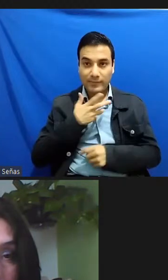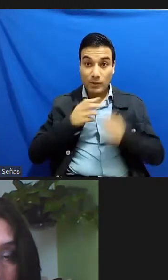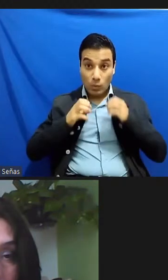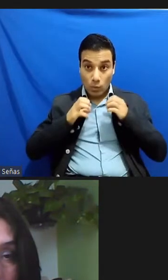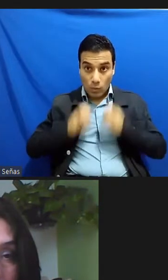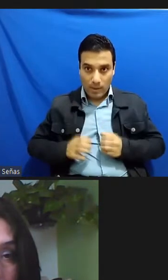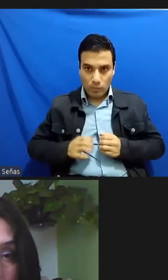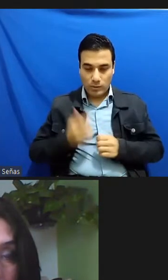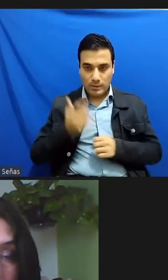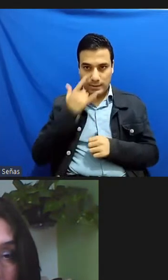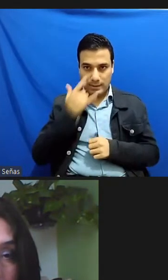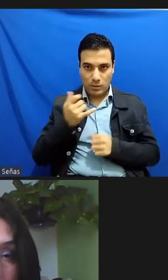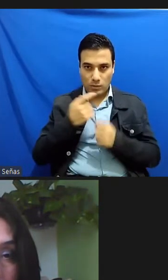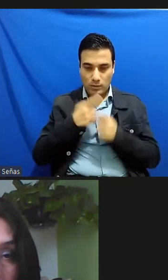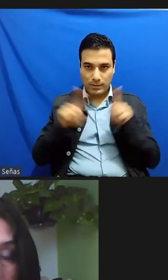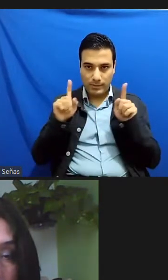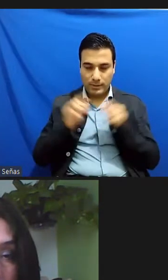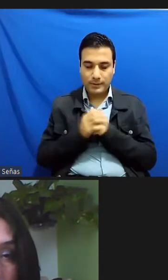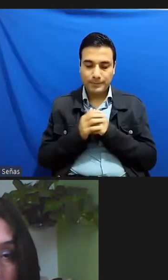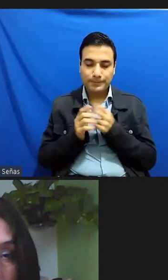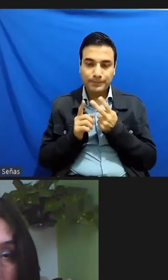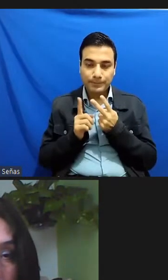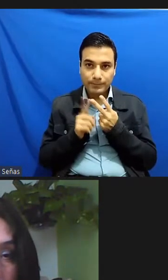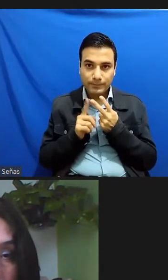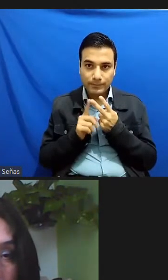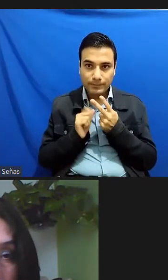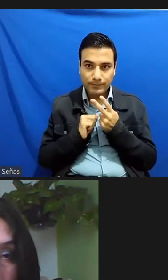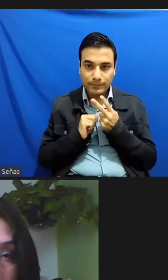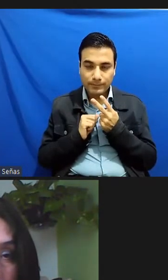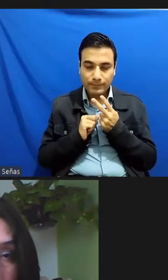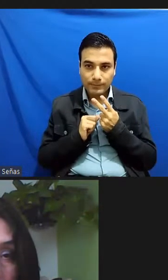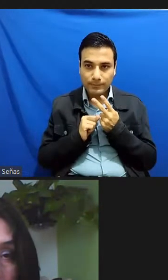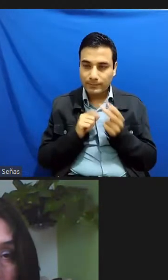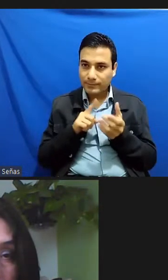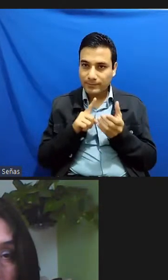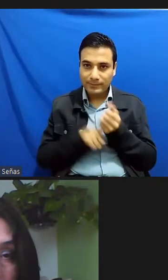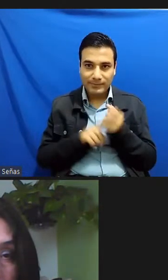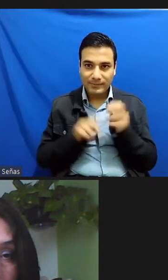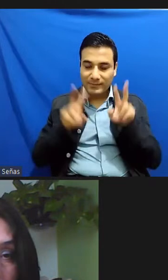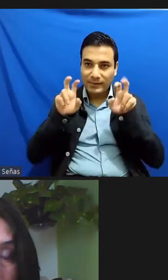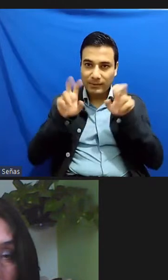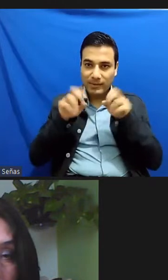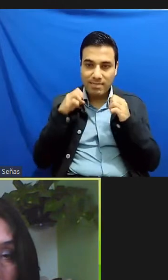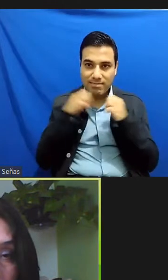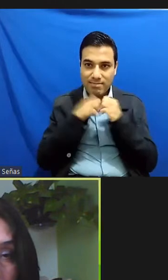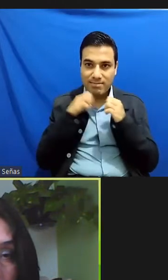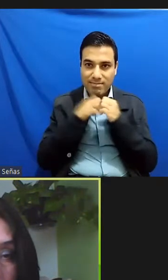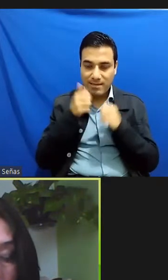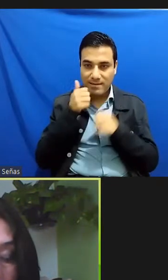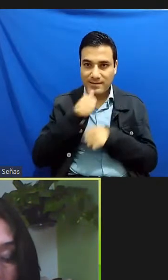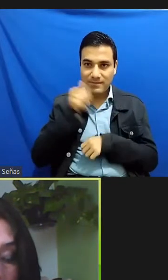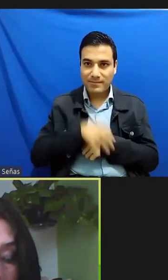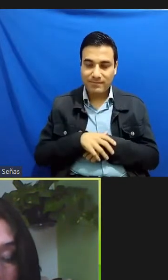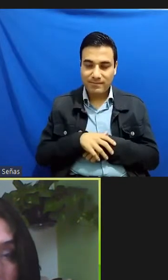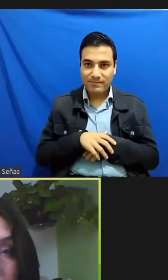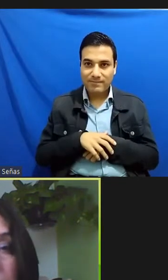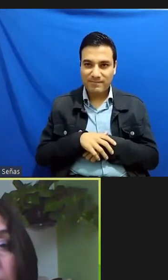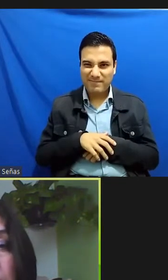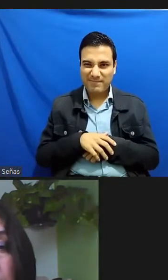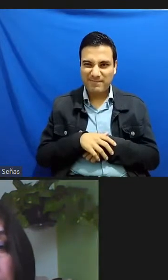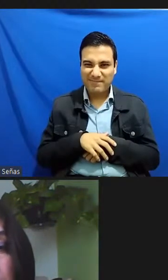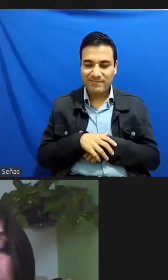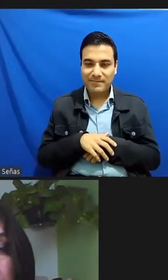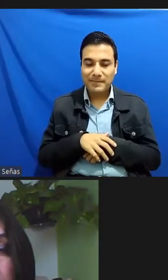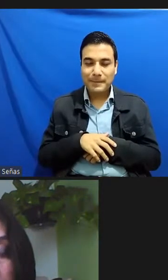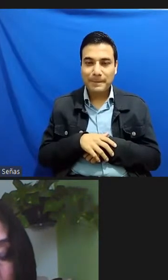y de una estafa que sufre esos escritos ¿no? porque también